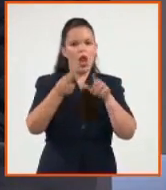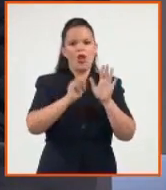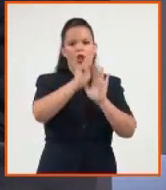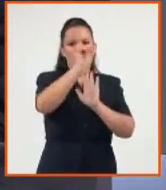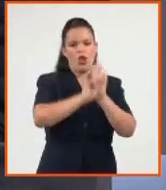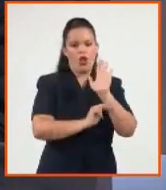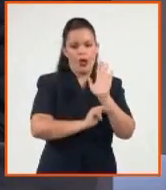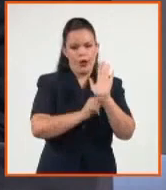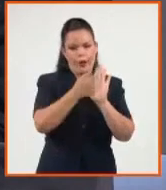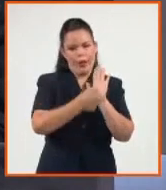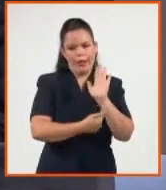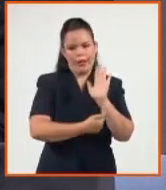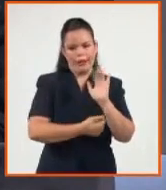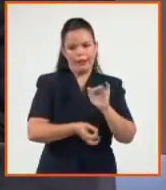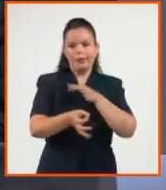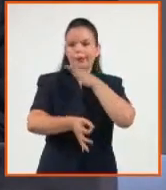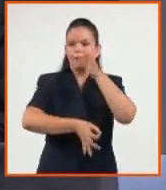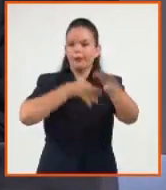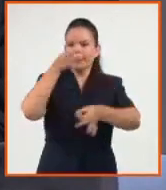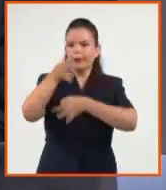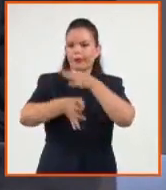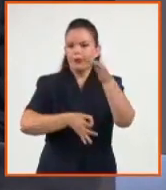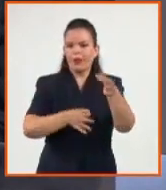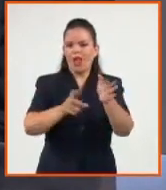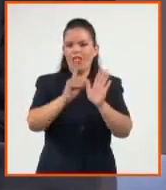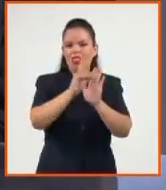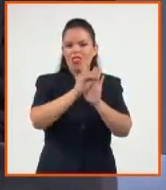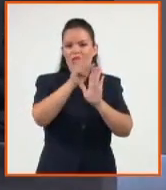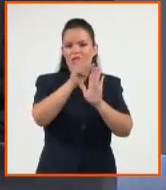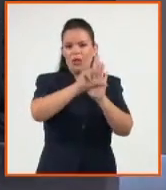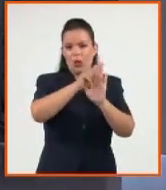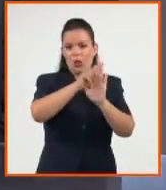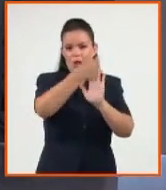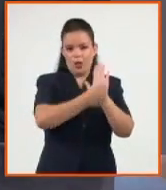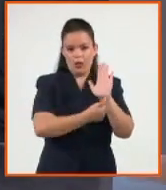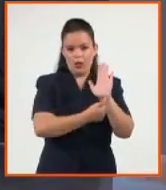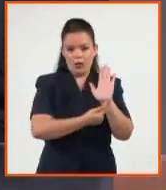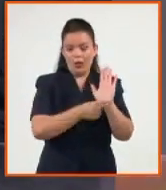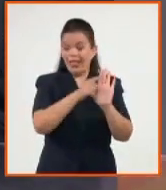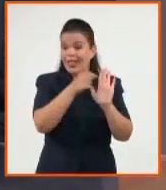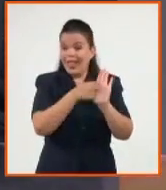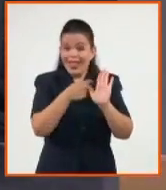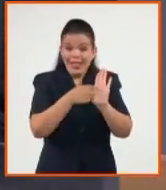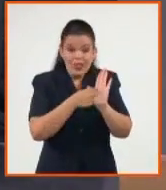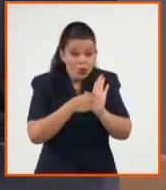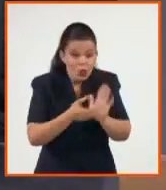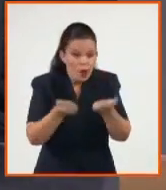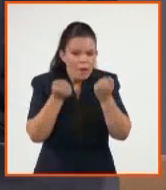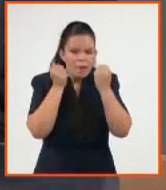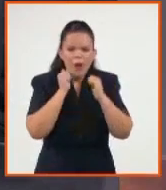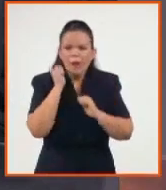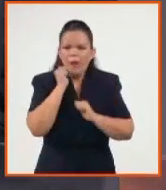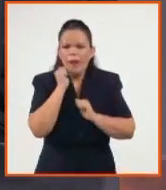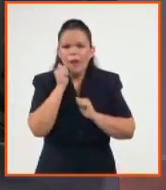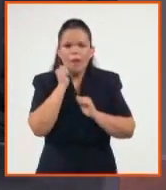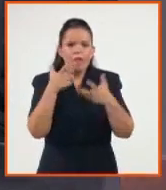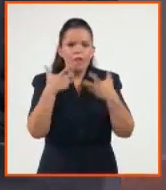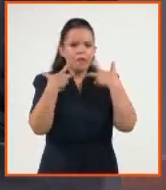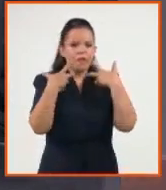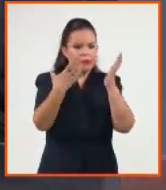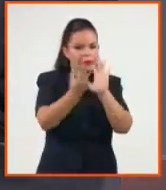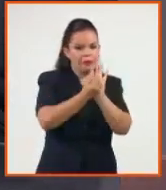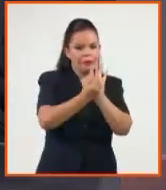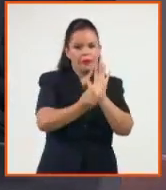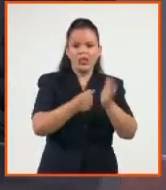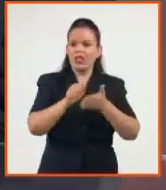Decirte que el decreto ley es la norma de más alto rango aprobada en el país sobre los servicios de telecomunicaciones,